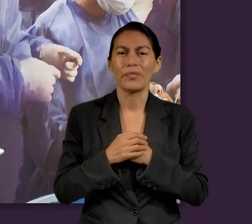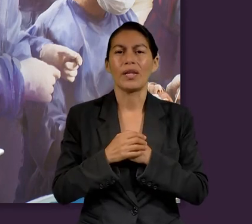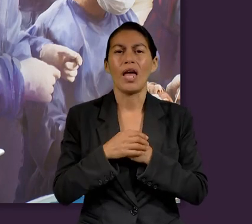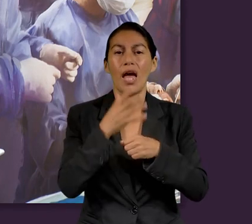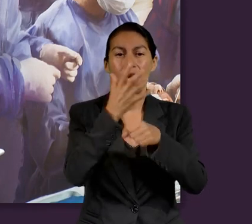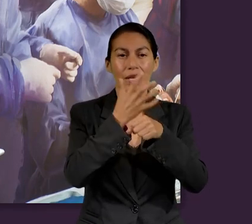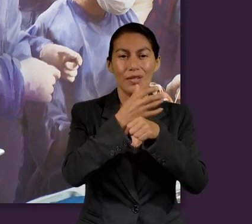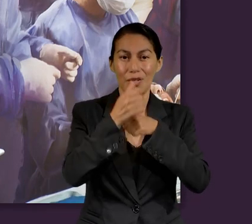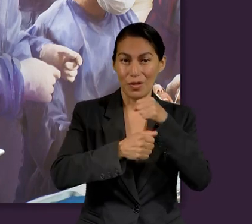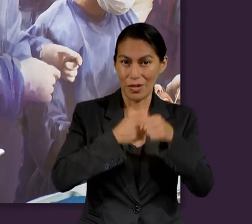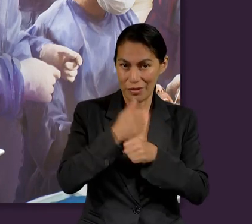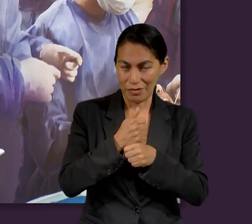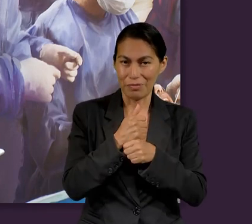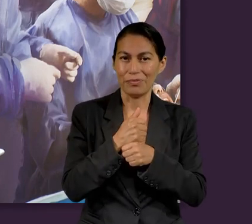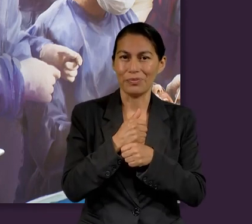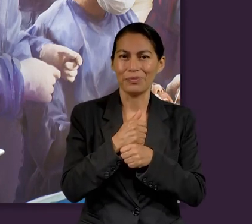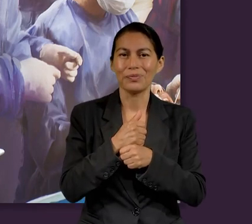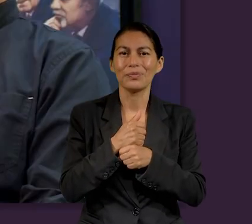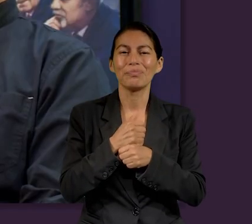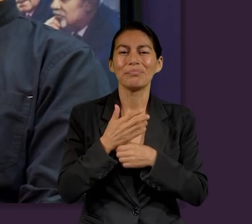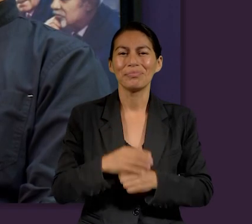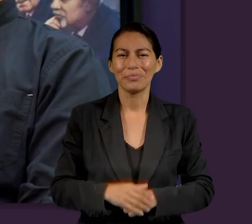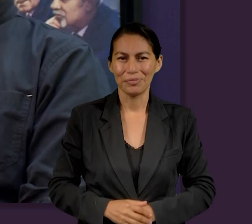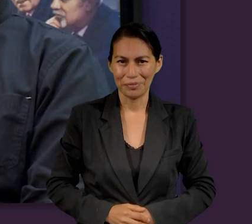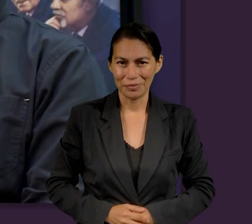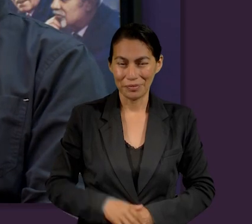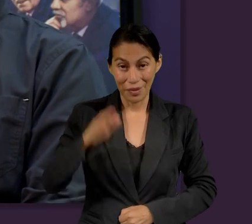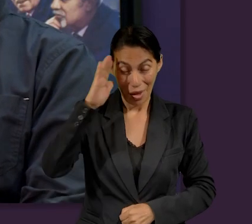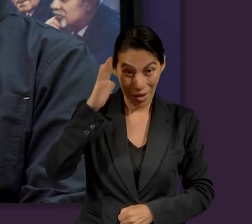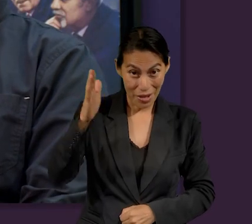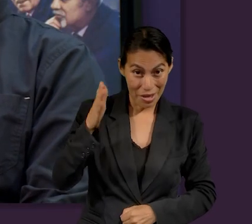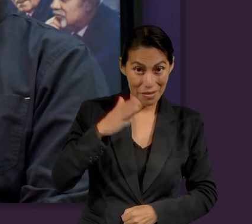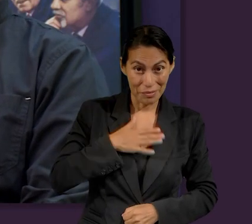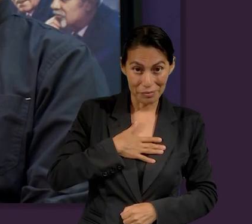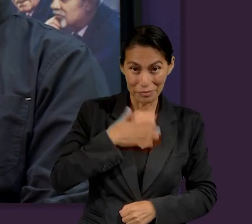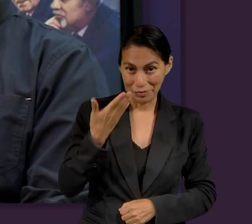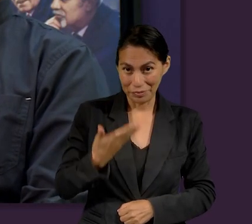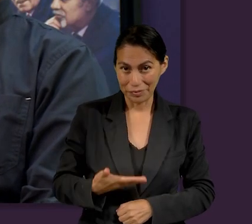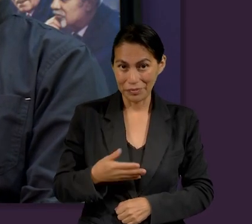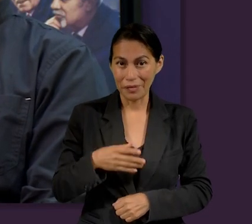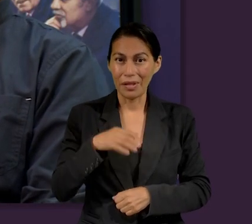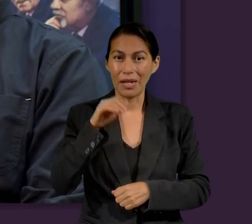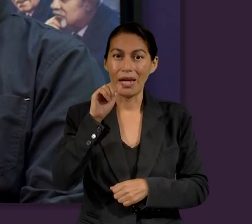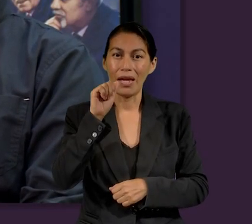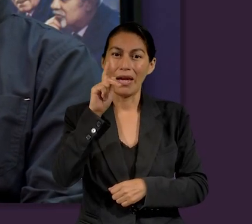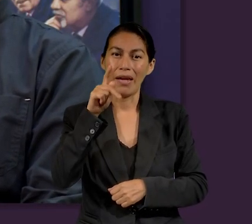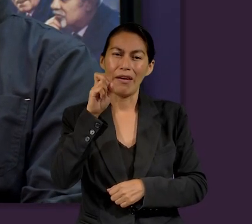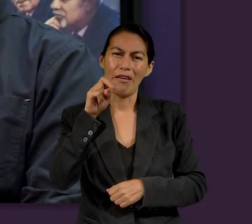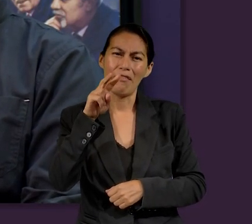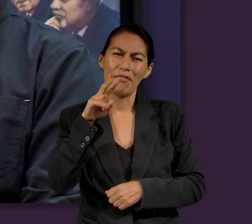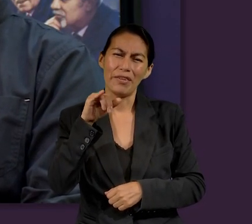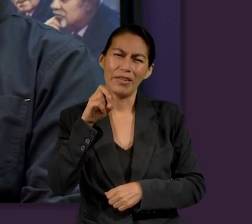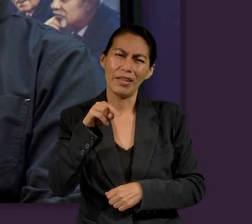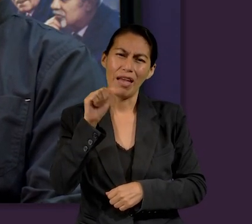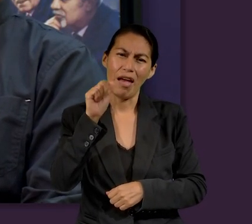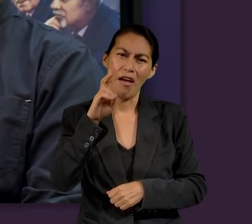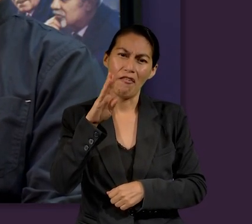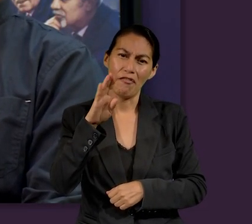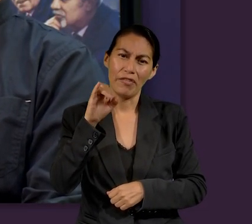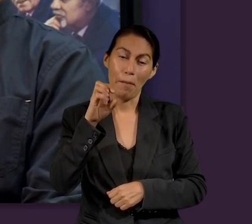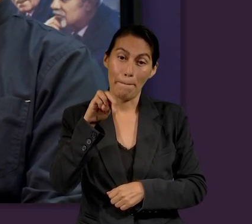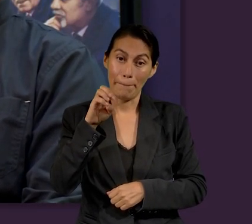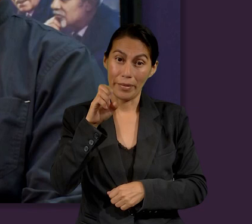y estoy actualmente en mi quinto año. Hola, ¿qué tal? Mi nombre es Kenneth Abimael Pérez Covaxin. Soy